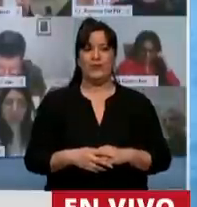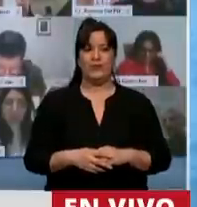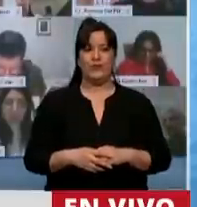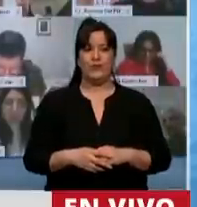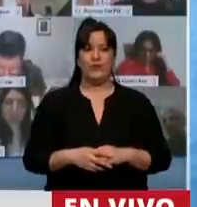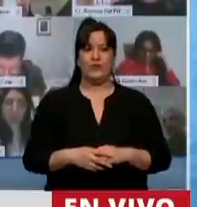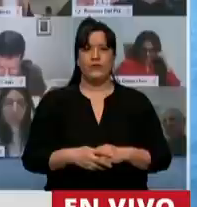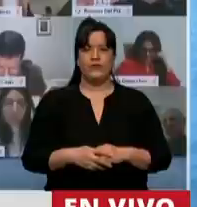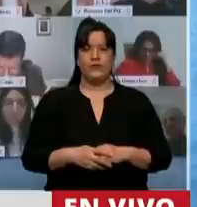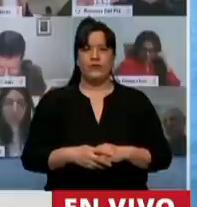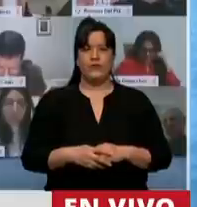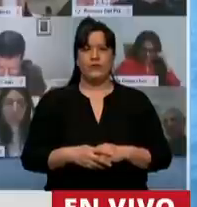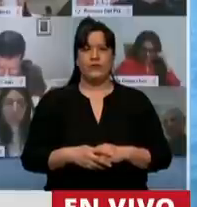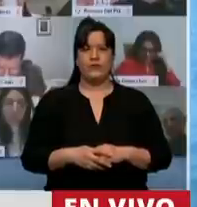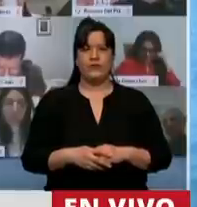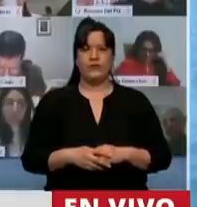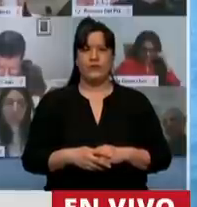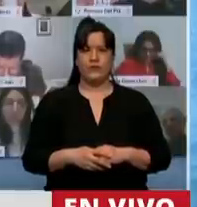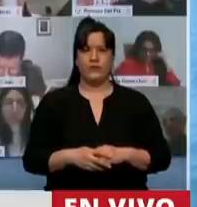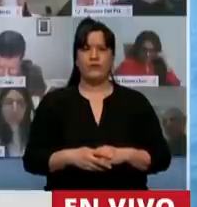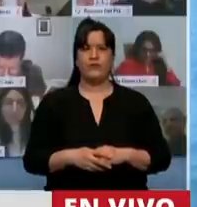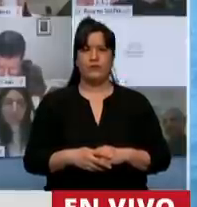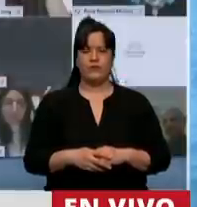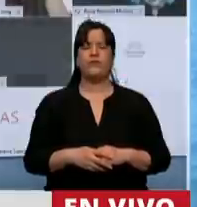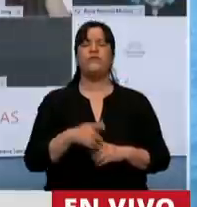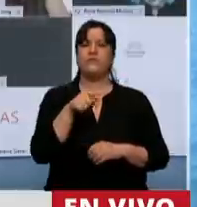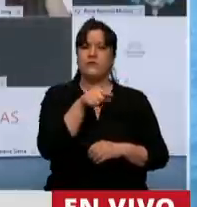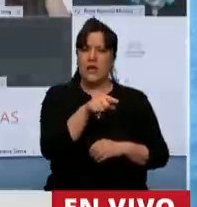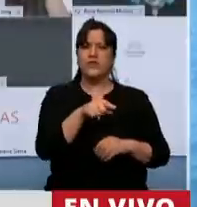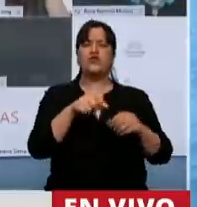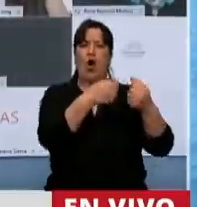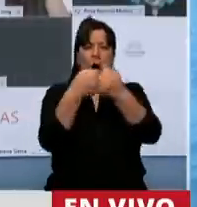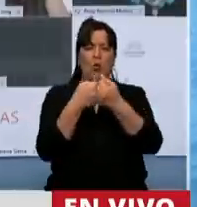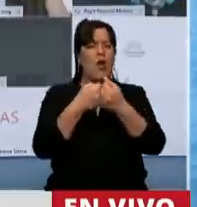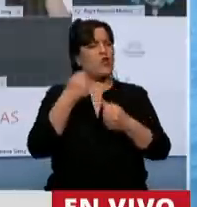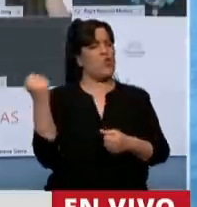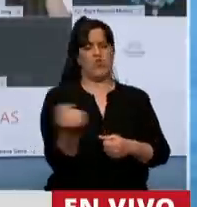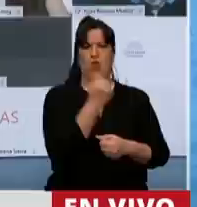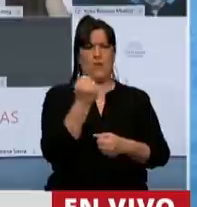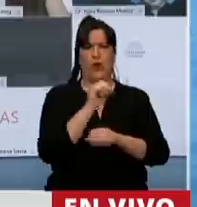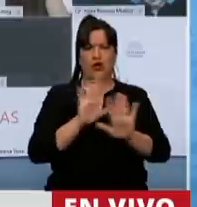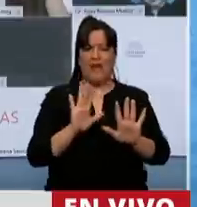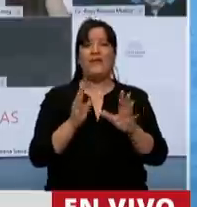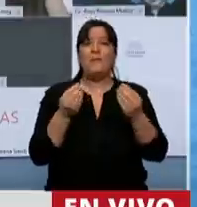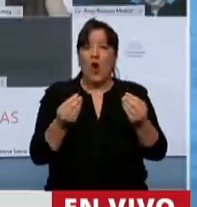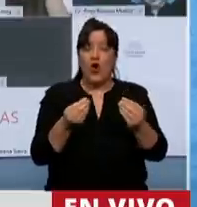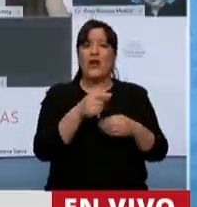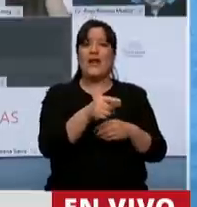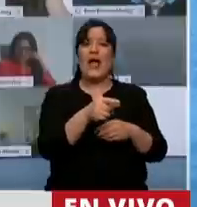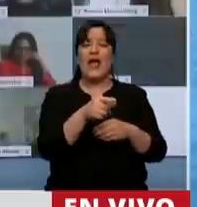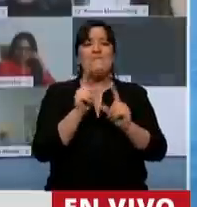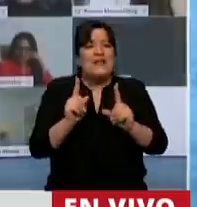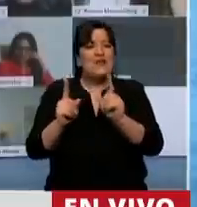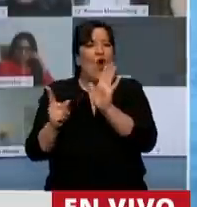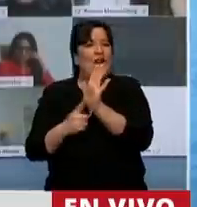El consenso es algo muy importante porque se suplió una forma que establecía el